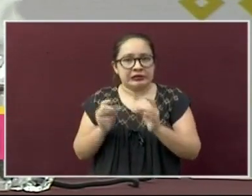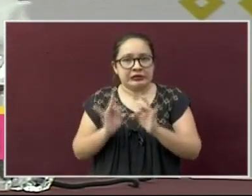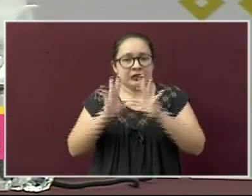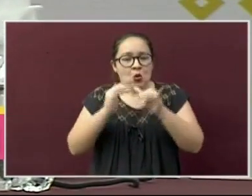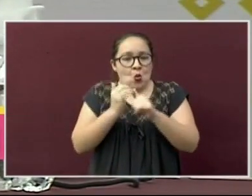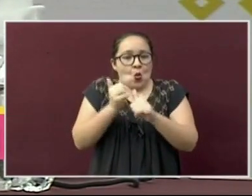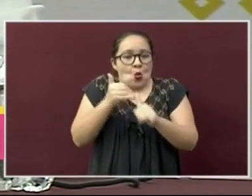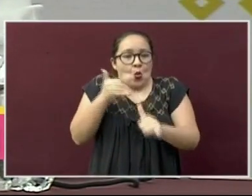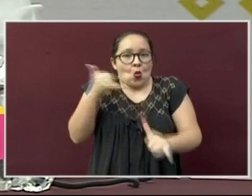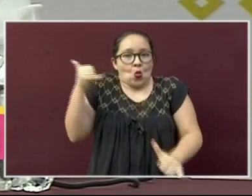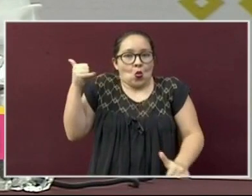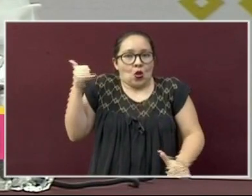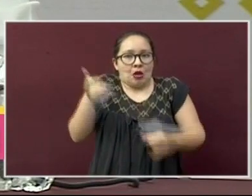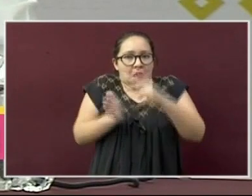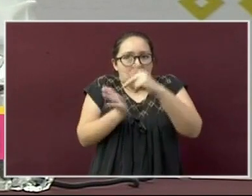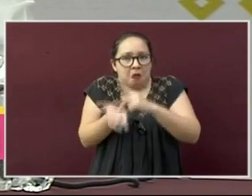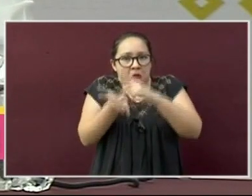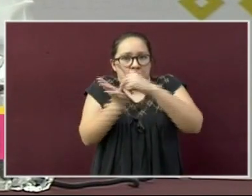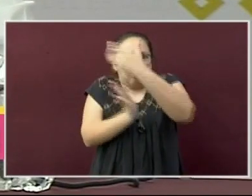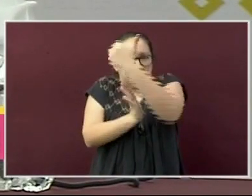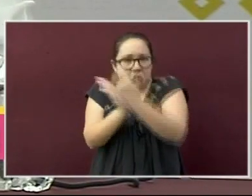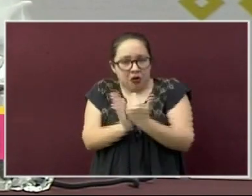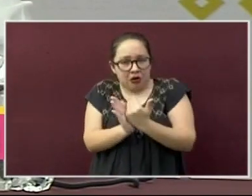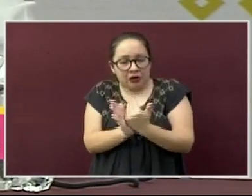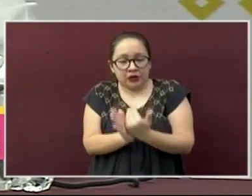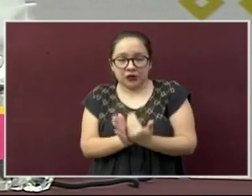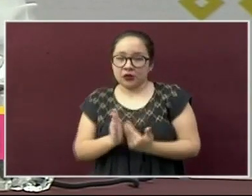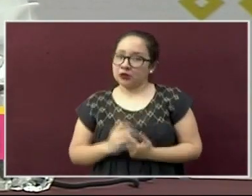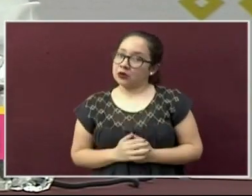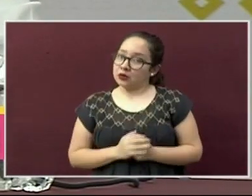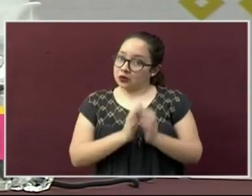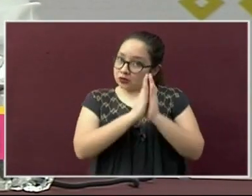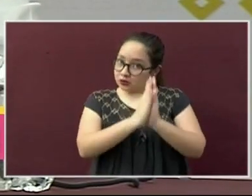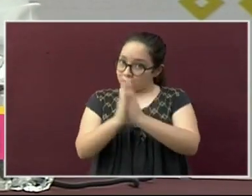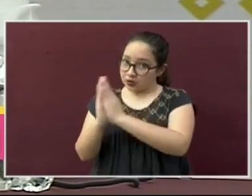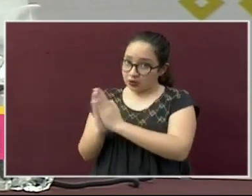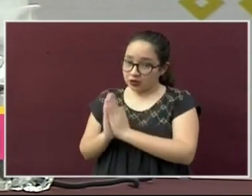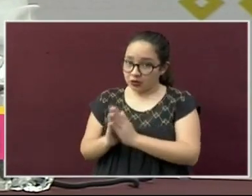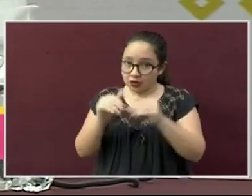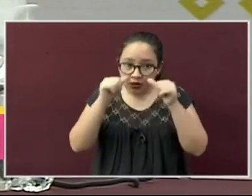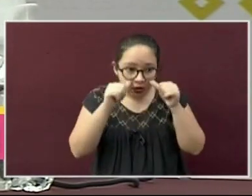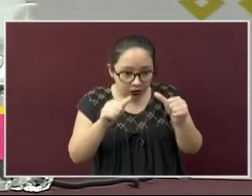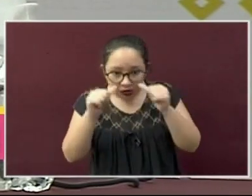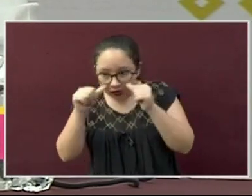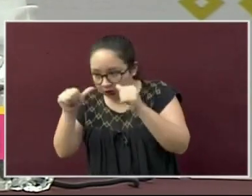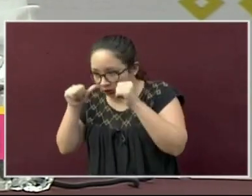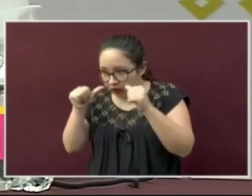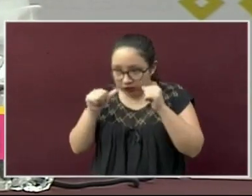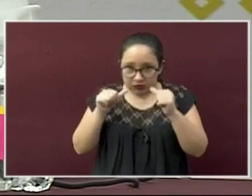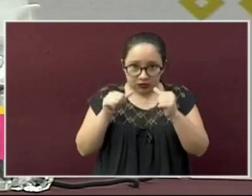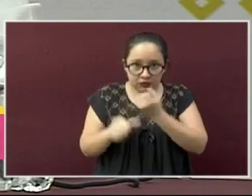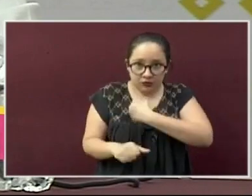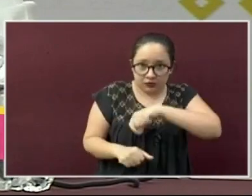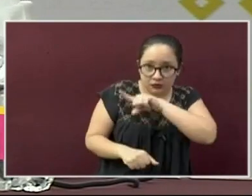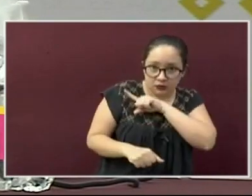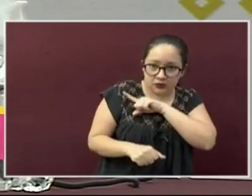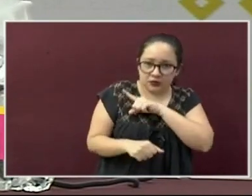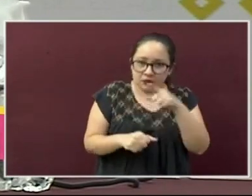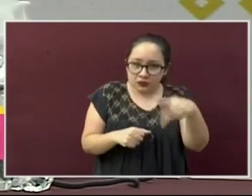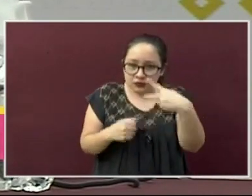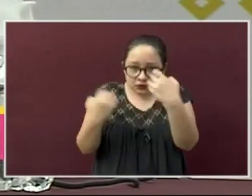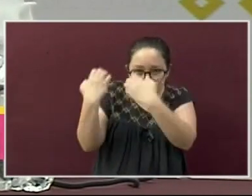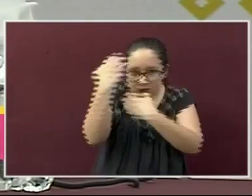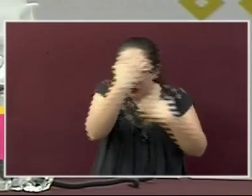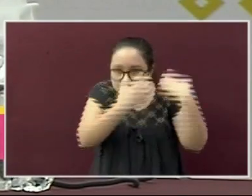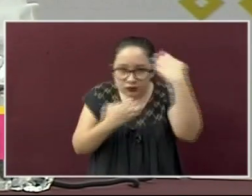aparente. Así que pongan mucha atención a su salud, chequen su estado